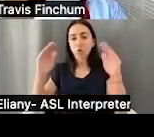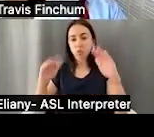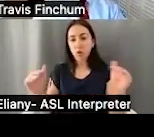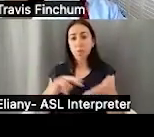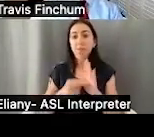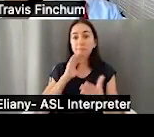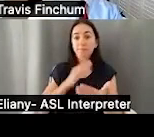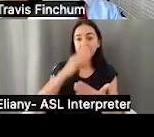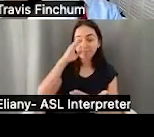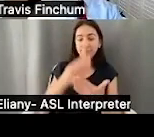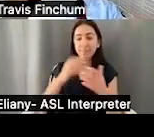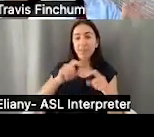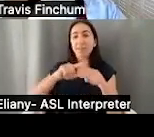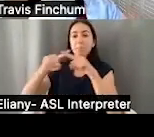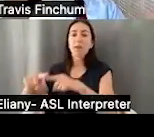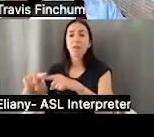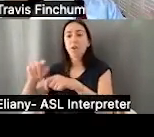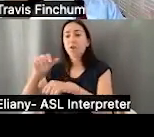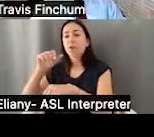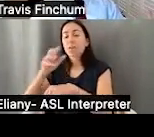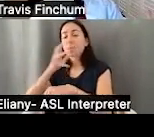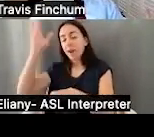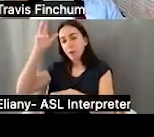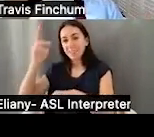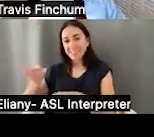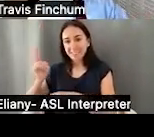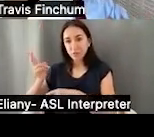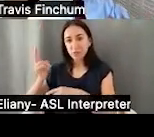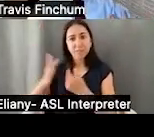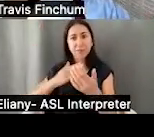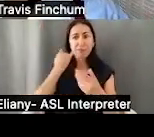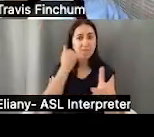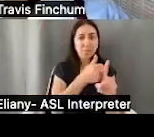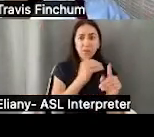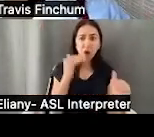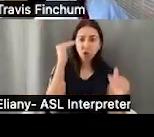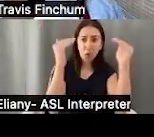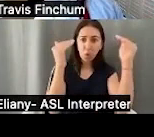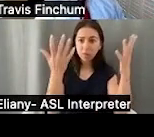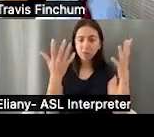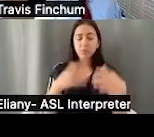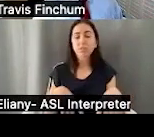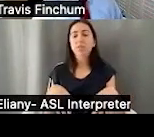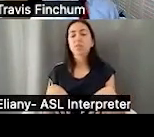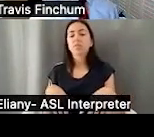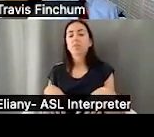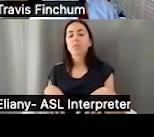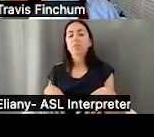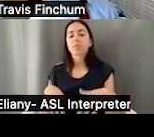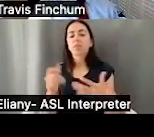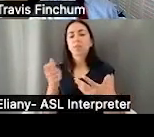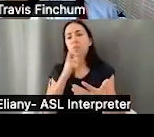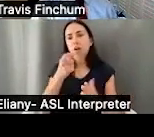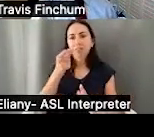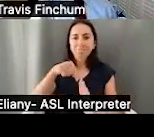niño adulto con discapacidad. Esto es en donde un hijo o hija puede utilizar la historia de su padre o madre, inclusive